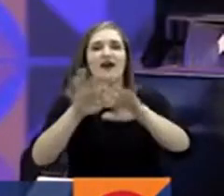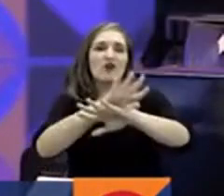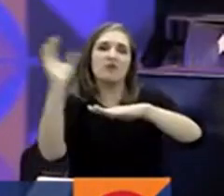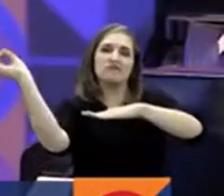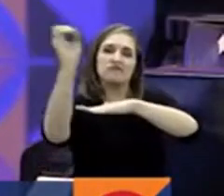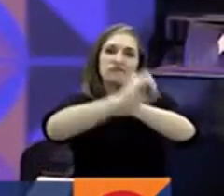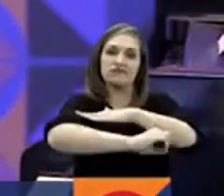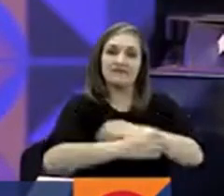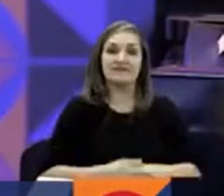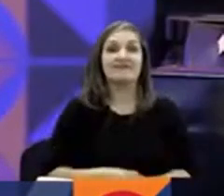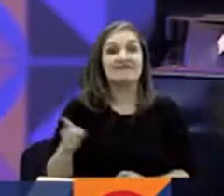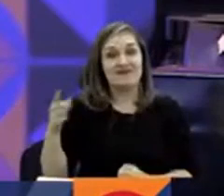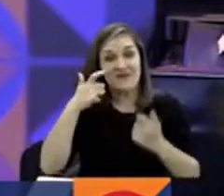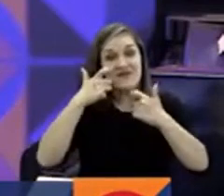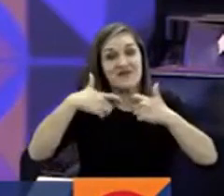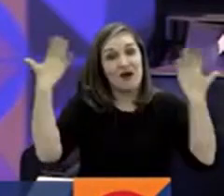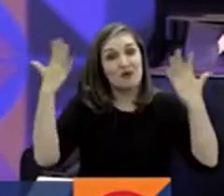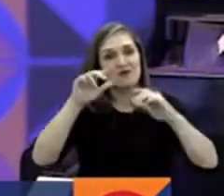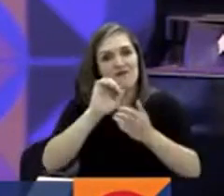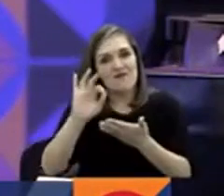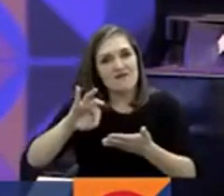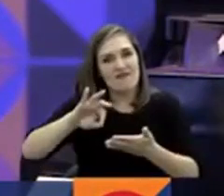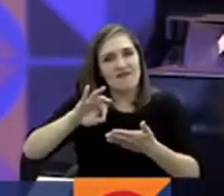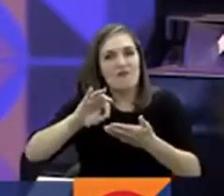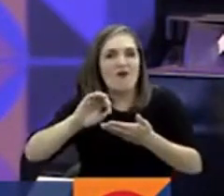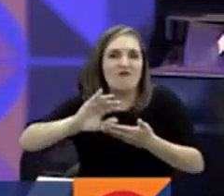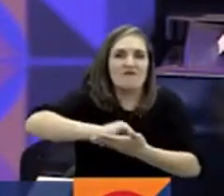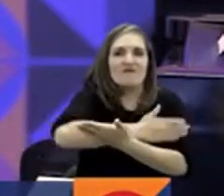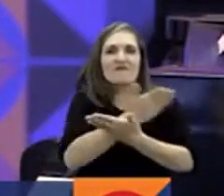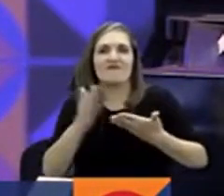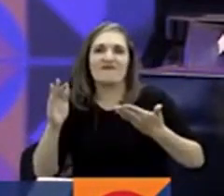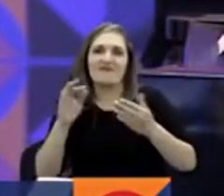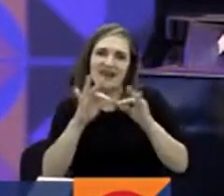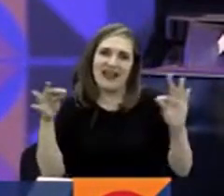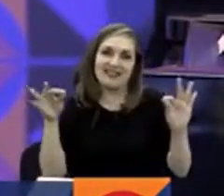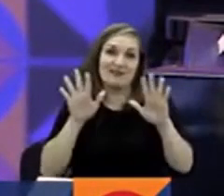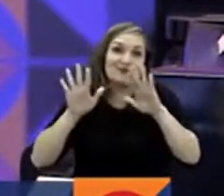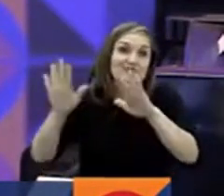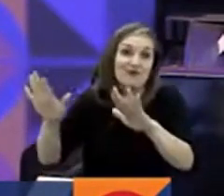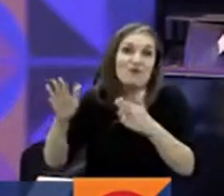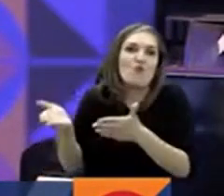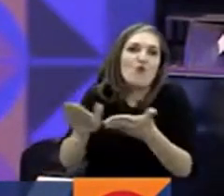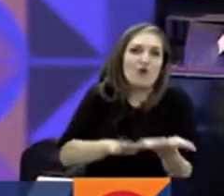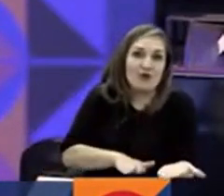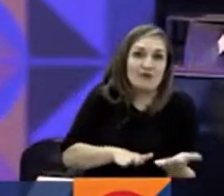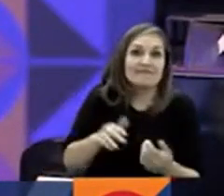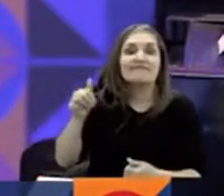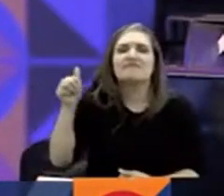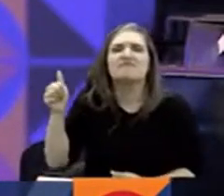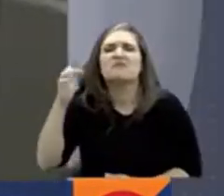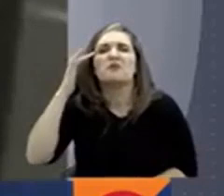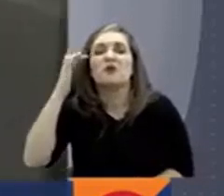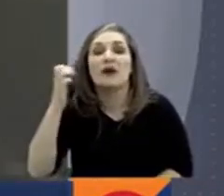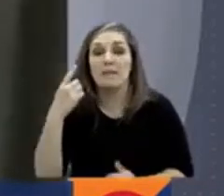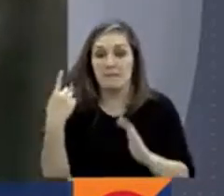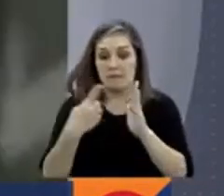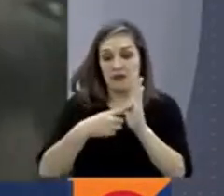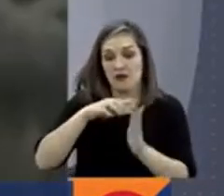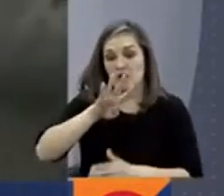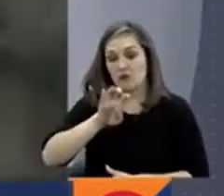Este quizá es uno de los más conocidos, y llegamos al punto de la muerte de Neruda, y es que en 1973